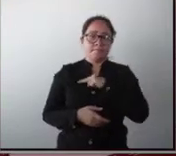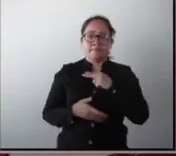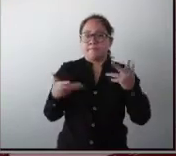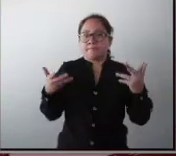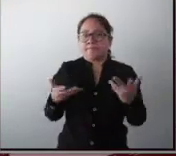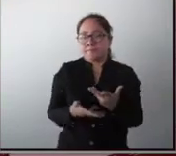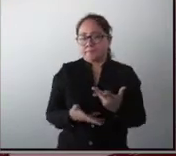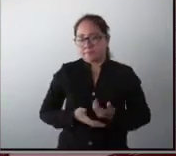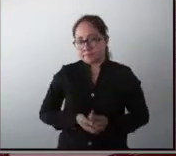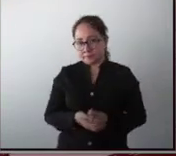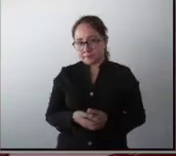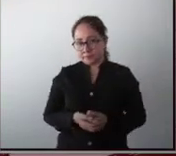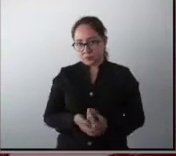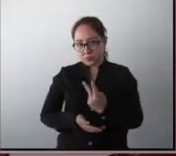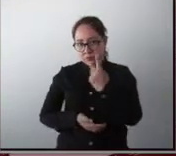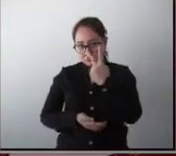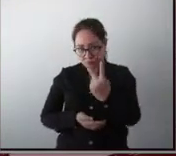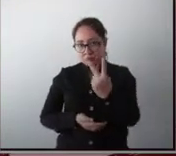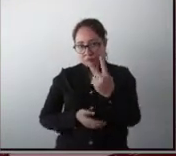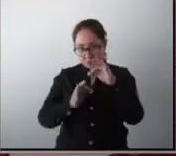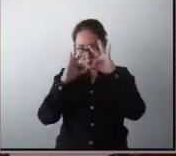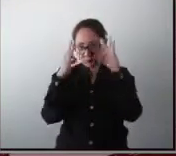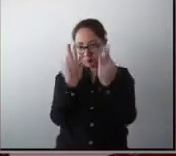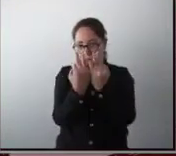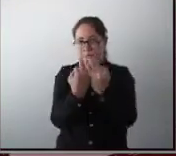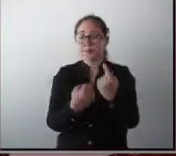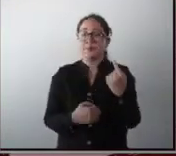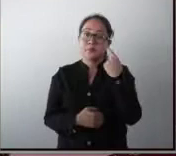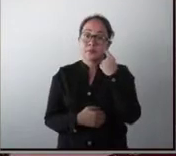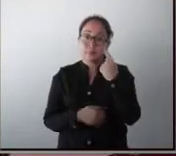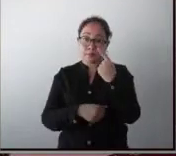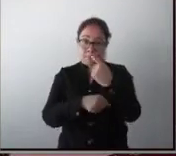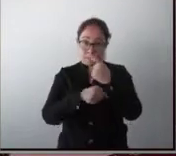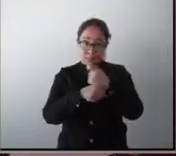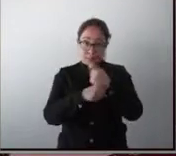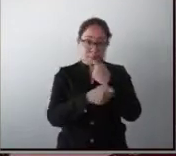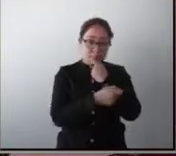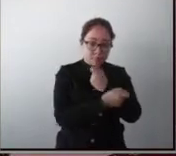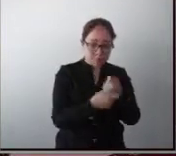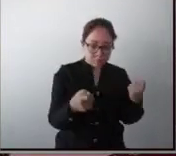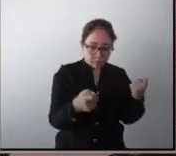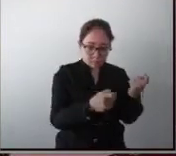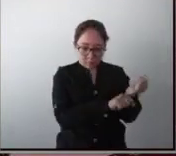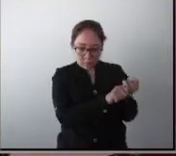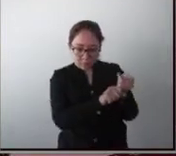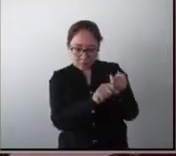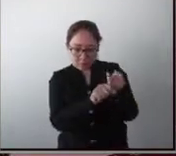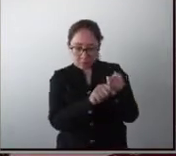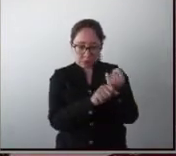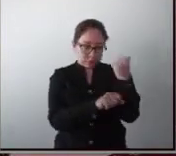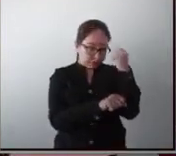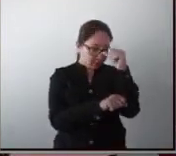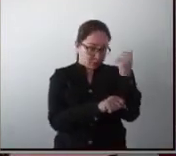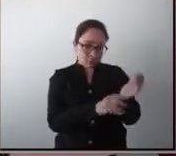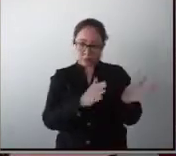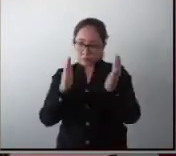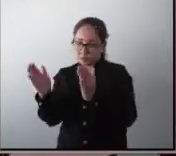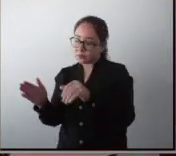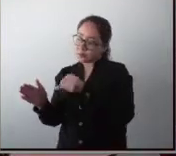investigar desde dos vertientes, una en los niños como tal y otra en modelos animales.